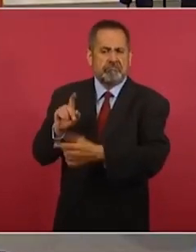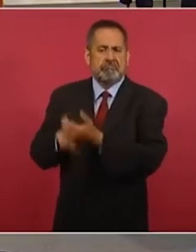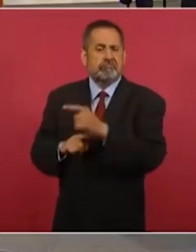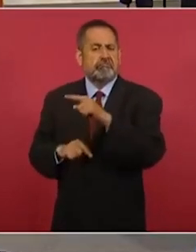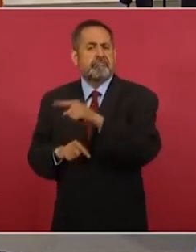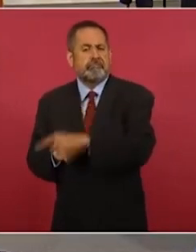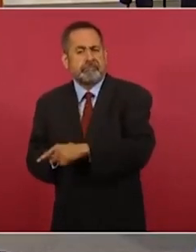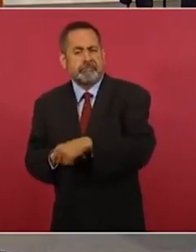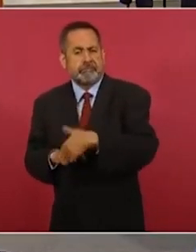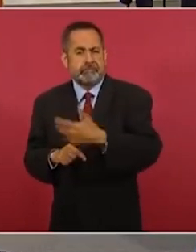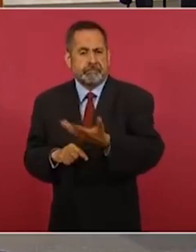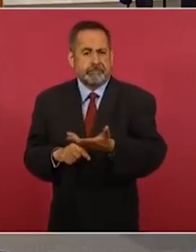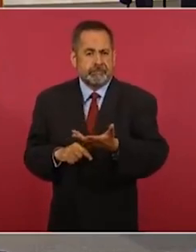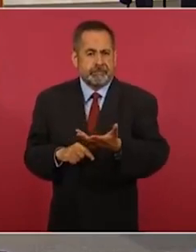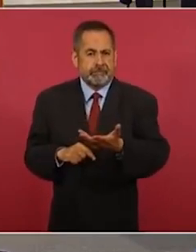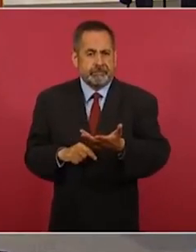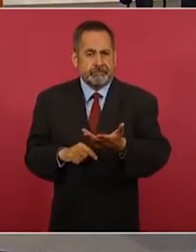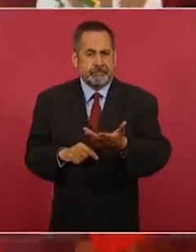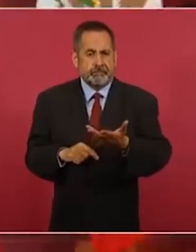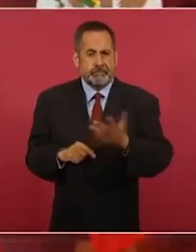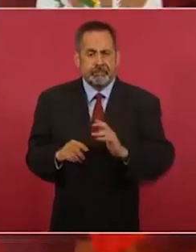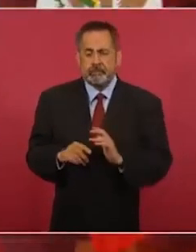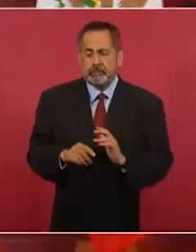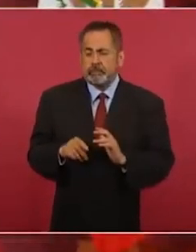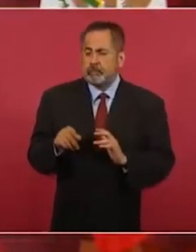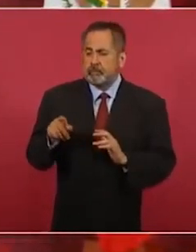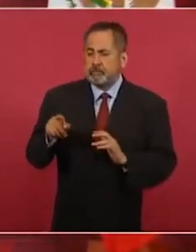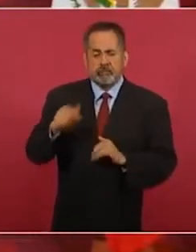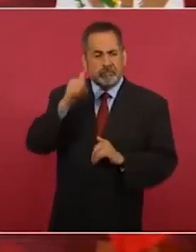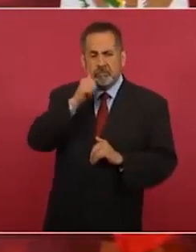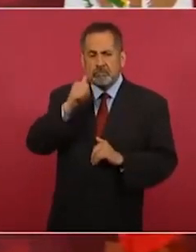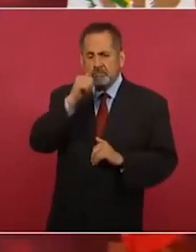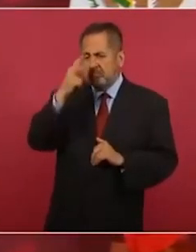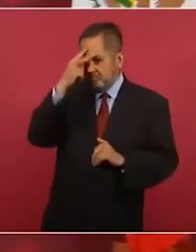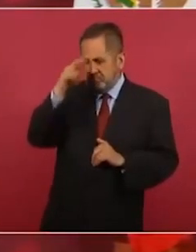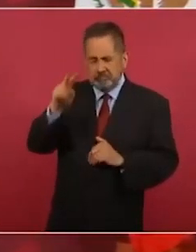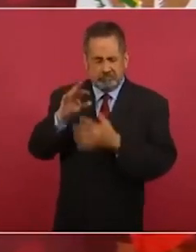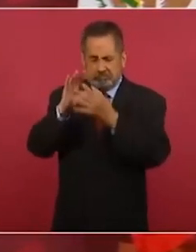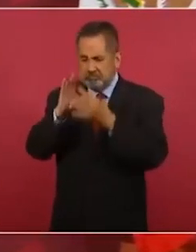es lo congruente que ha sido su política exterior.